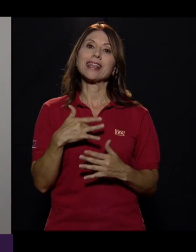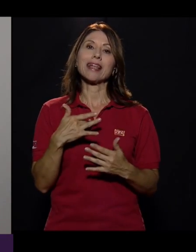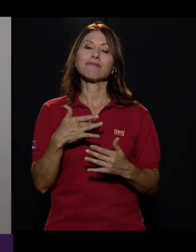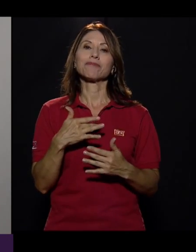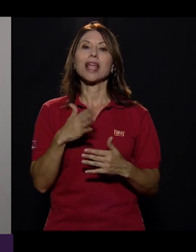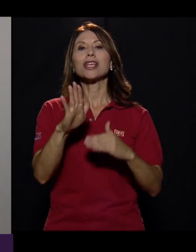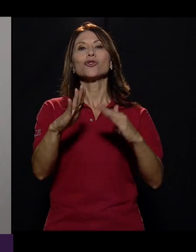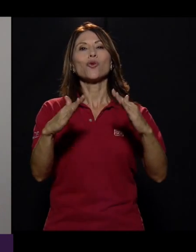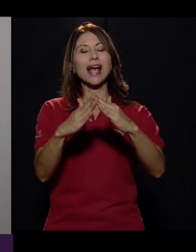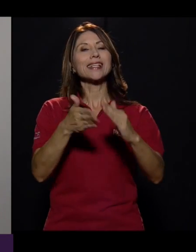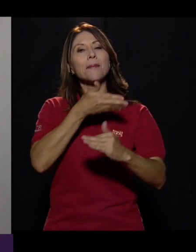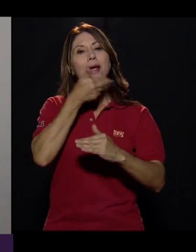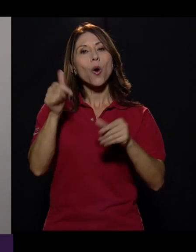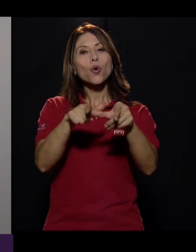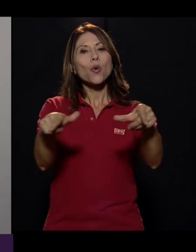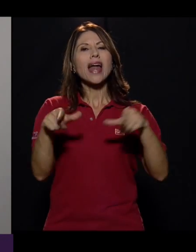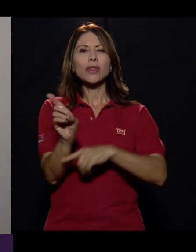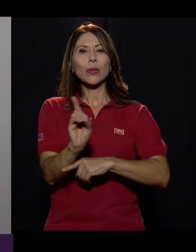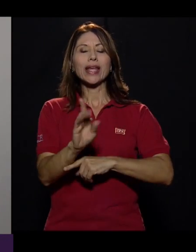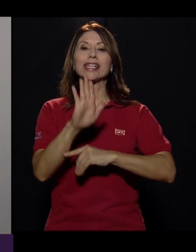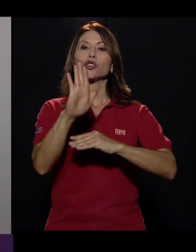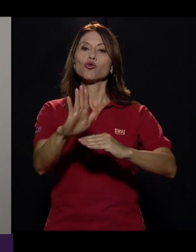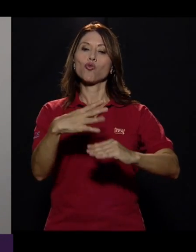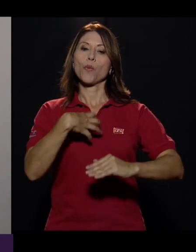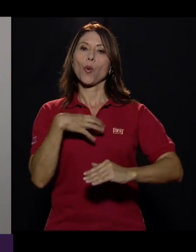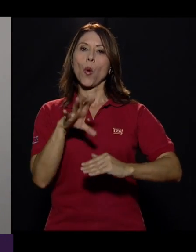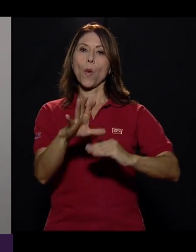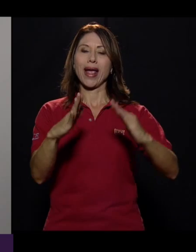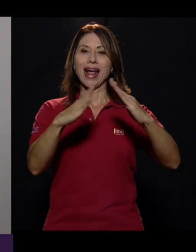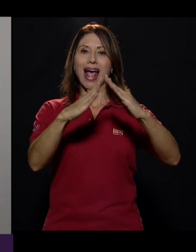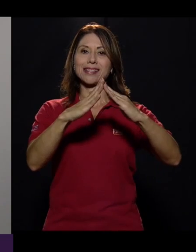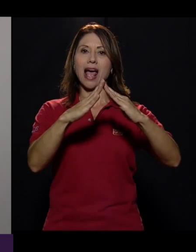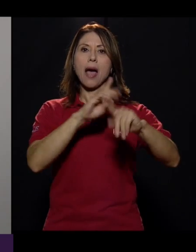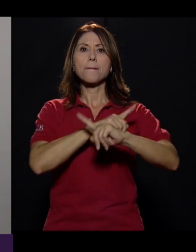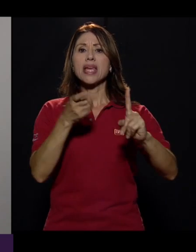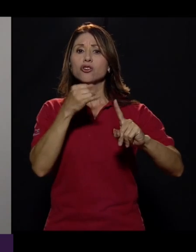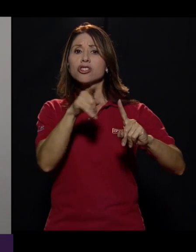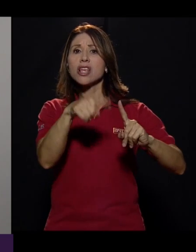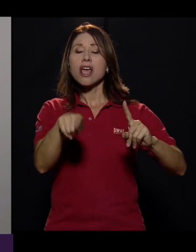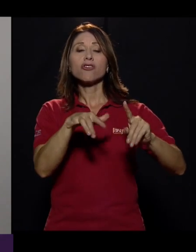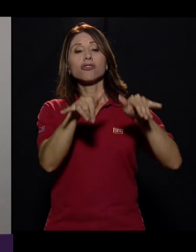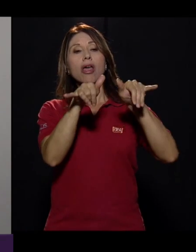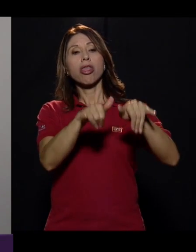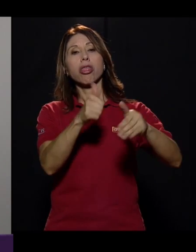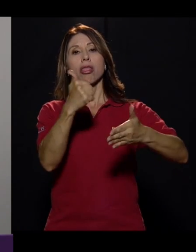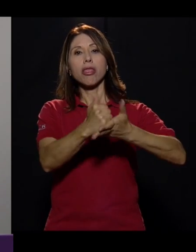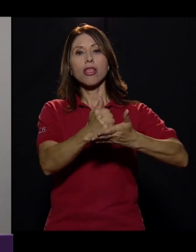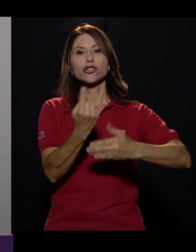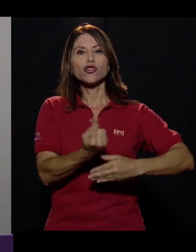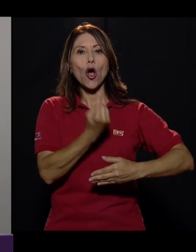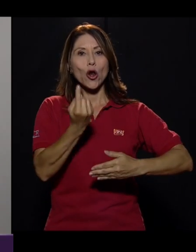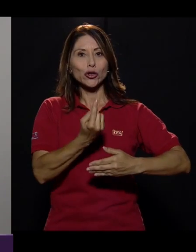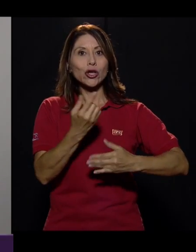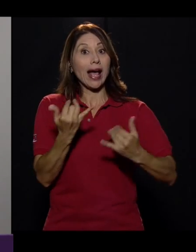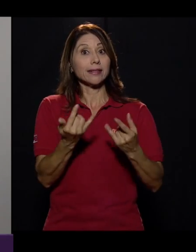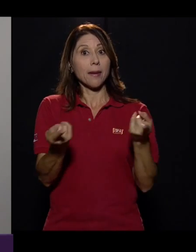casa, o el mejor lugar para estar en su casa. Pero cuando en su casa están solos, que es lo que está pasando ahora,